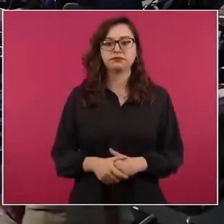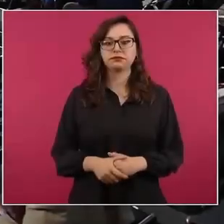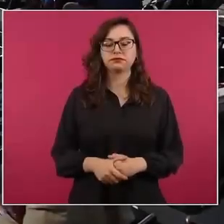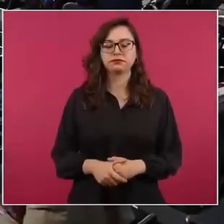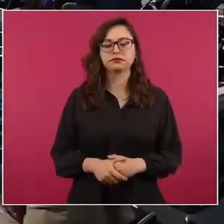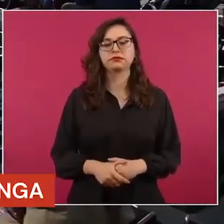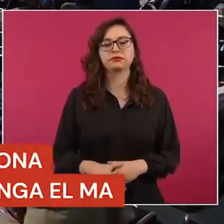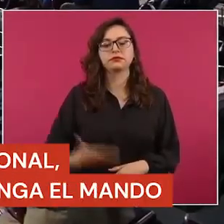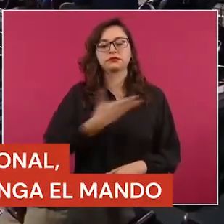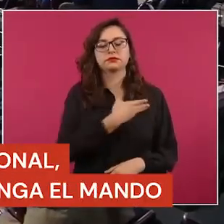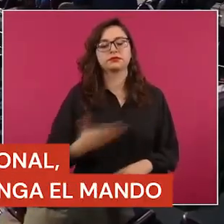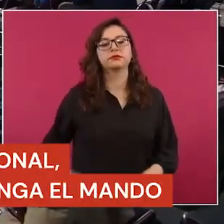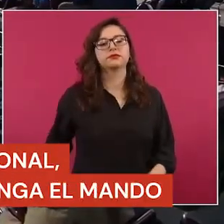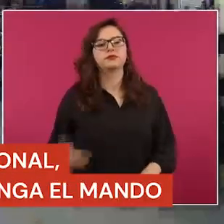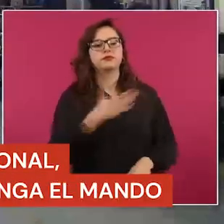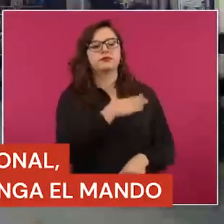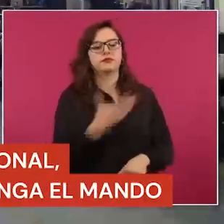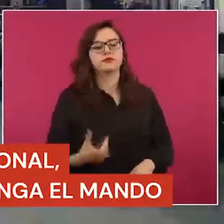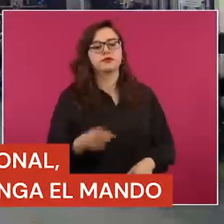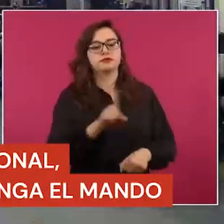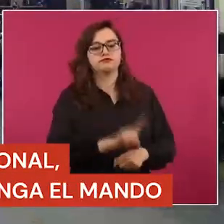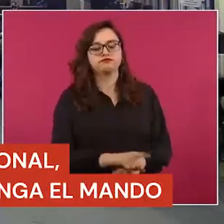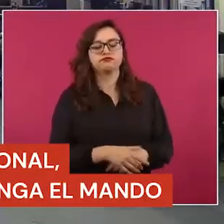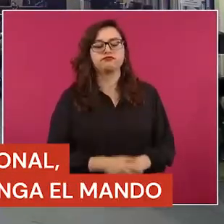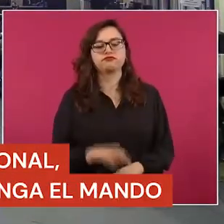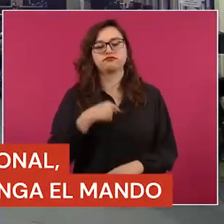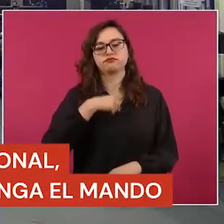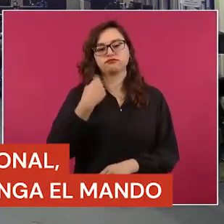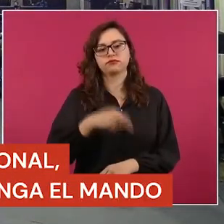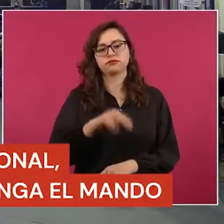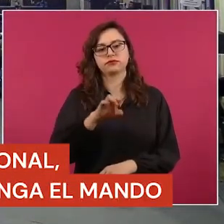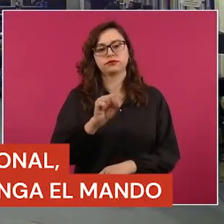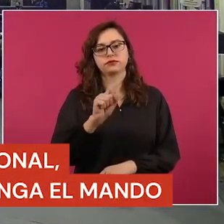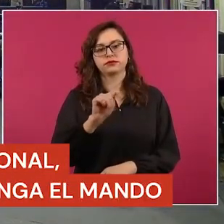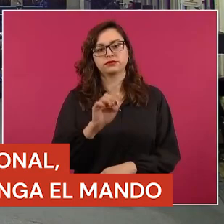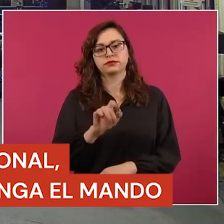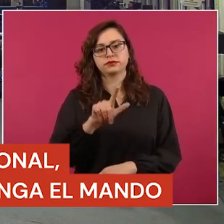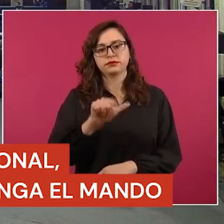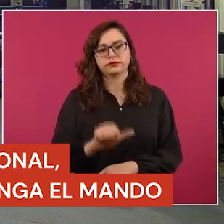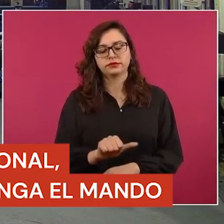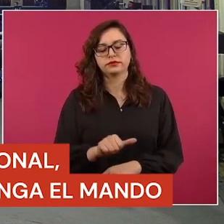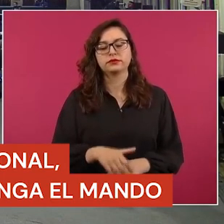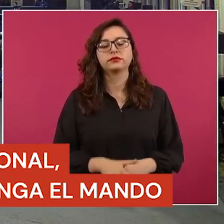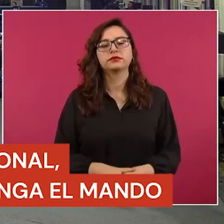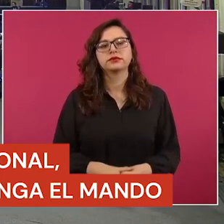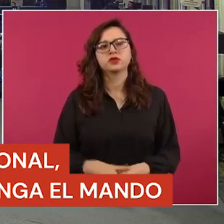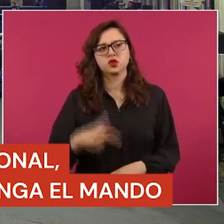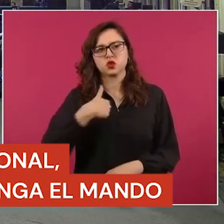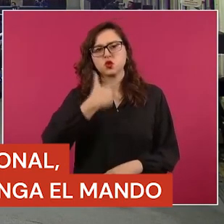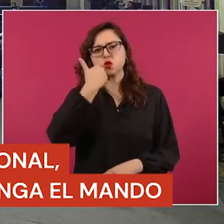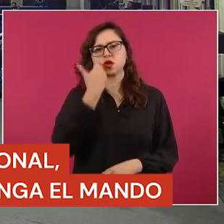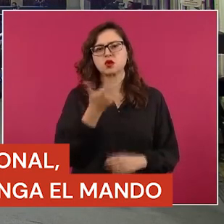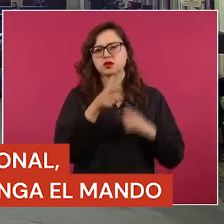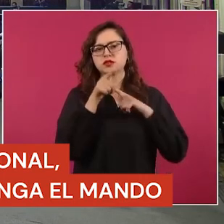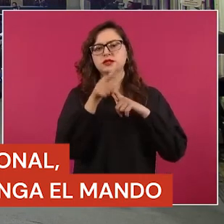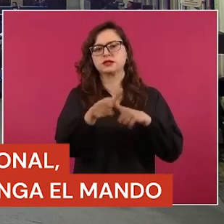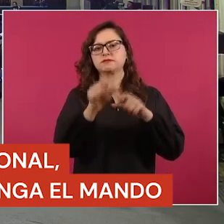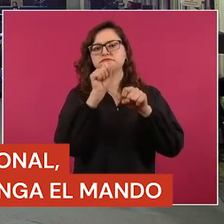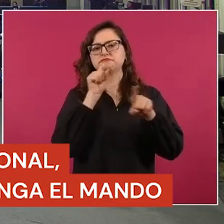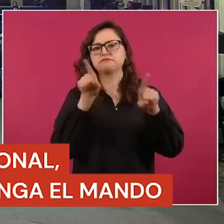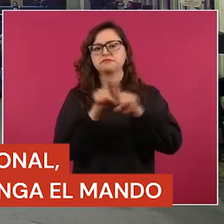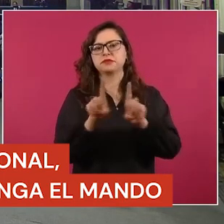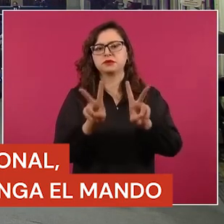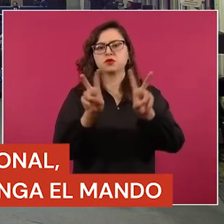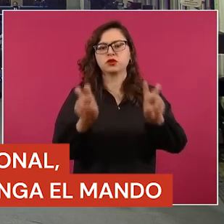Presidente, buenos días. Adriana Estela Flores de Imer Noticias. Yo le quisiera preguntar o continuar con este tema de la aprobación de la